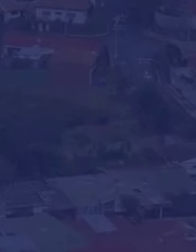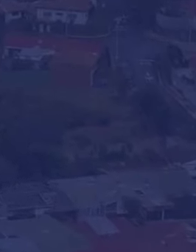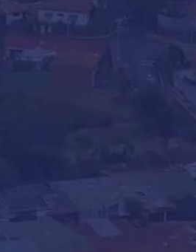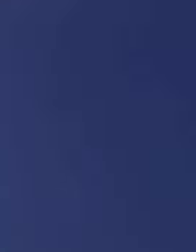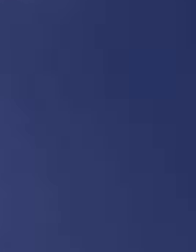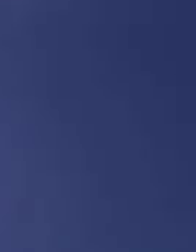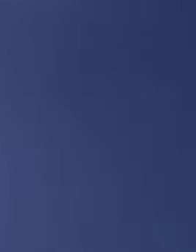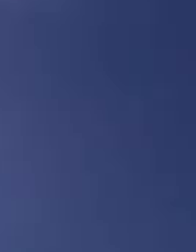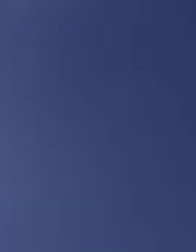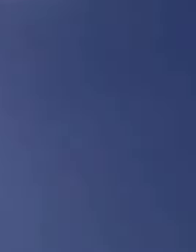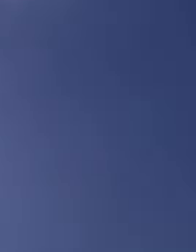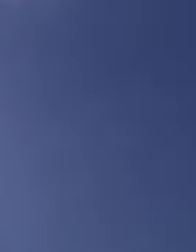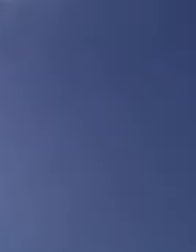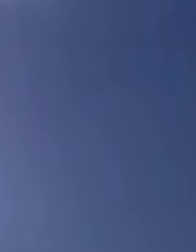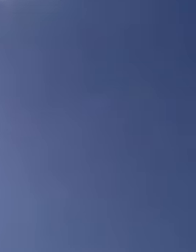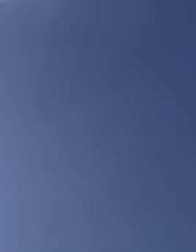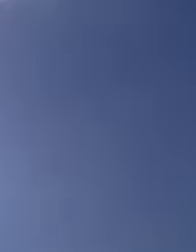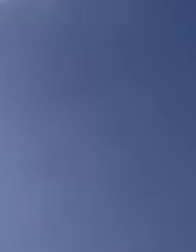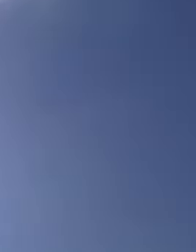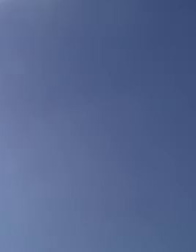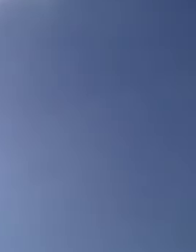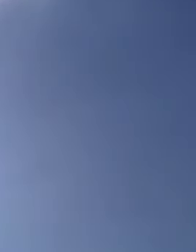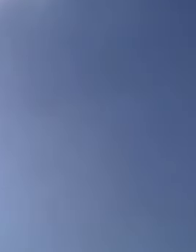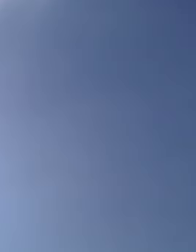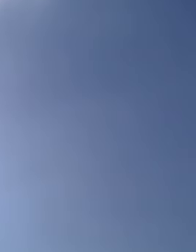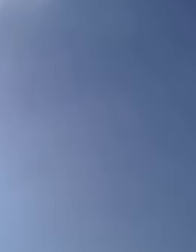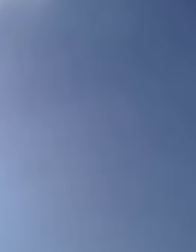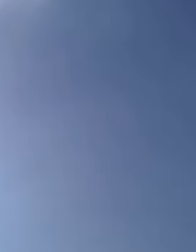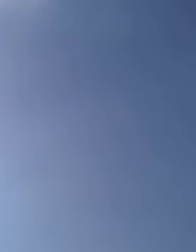en un país mejor. Costa un